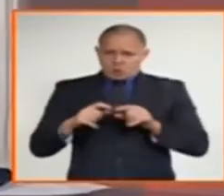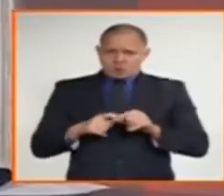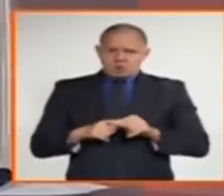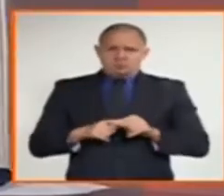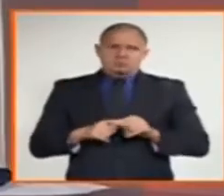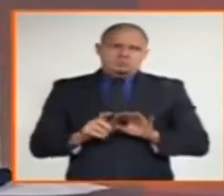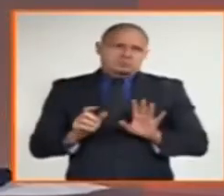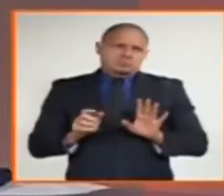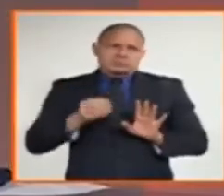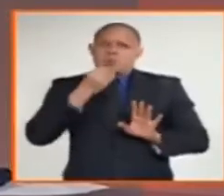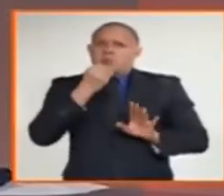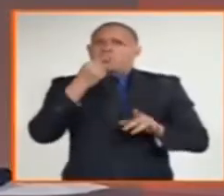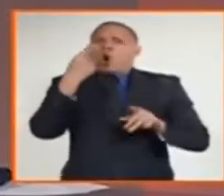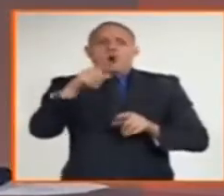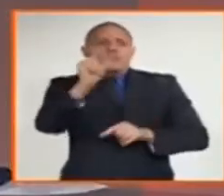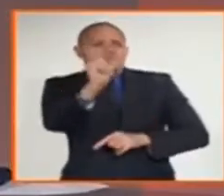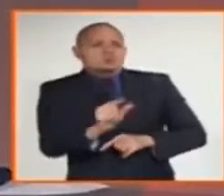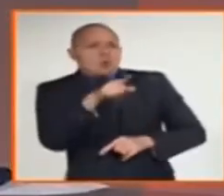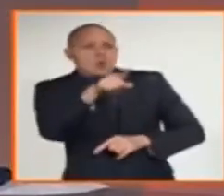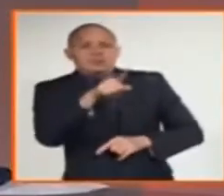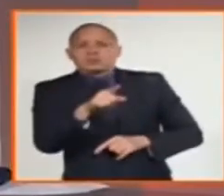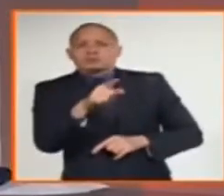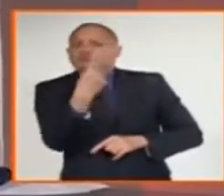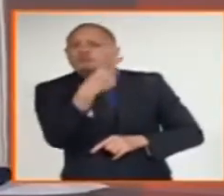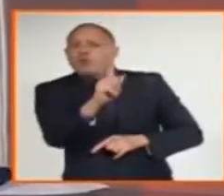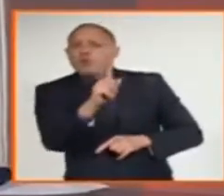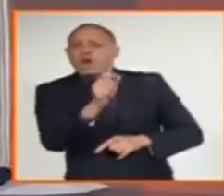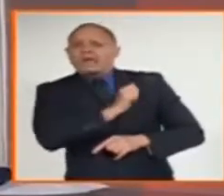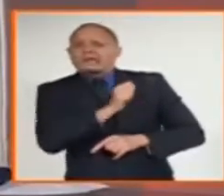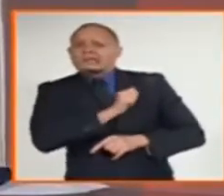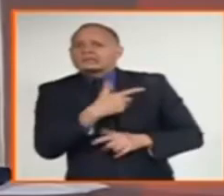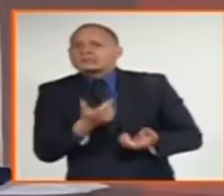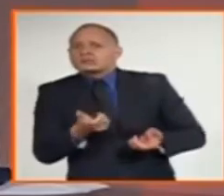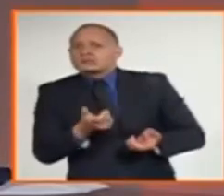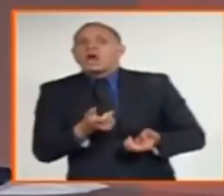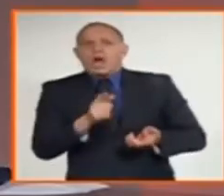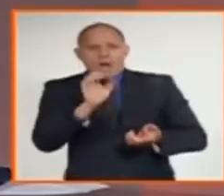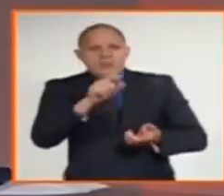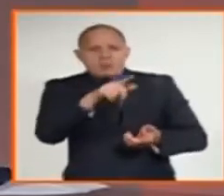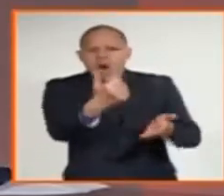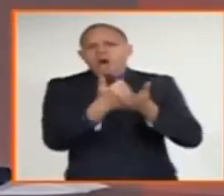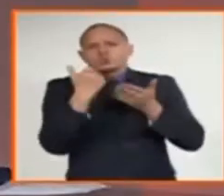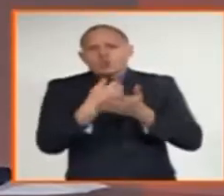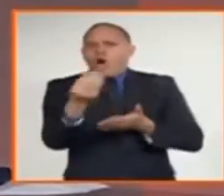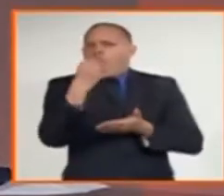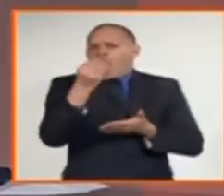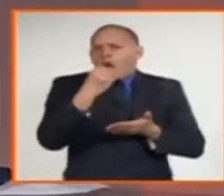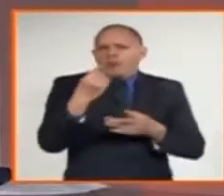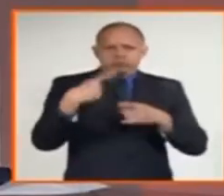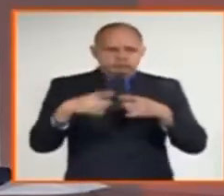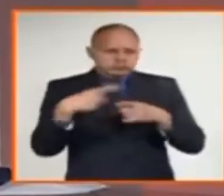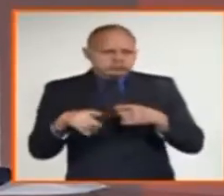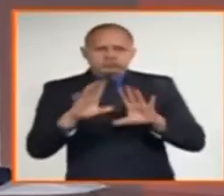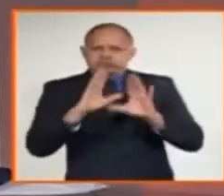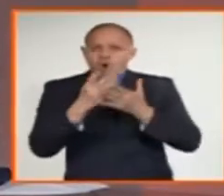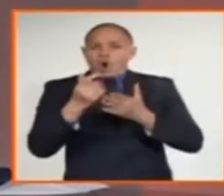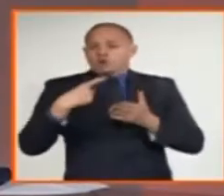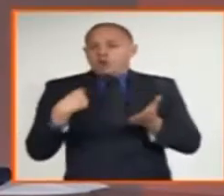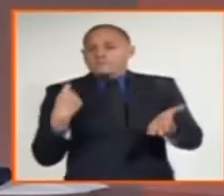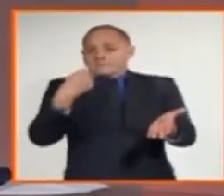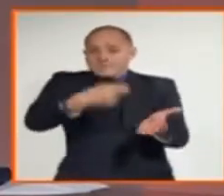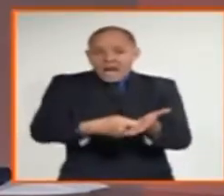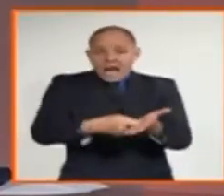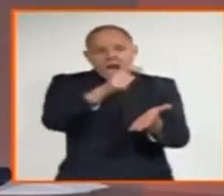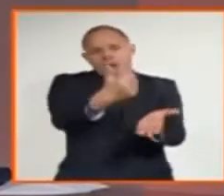cargo de otra persona que está recibiendo por parte de ese adulto mayor unos beneficios de remuneración, de compensación